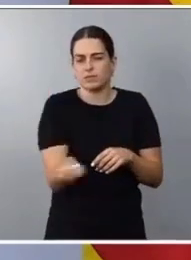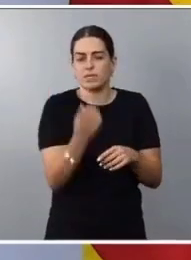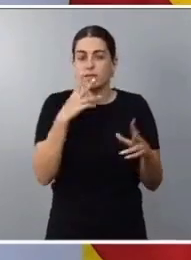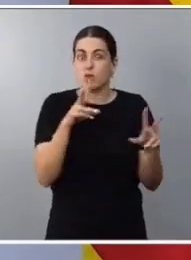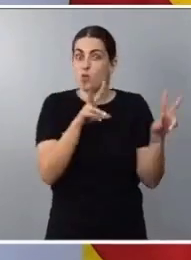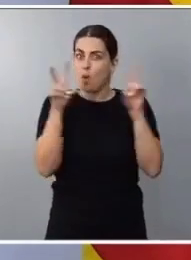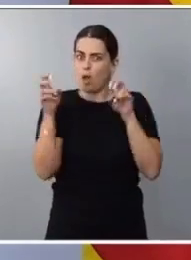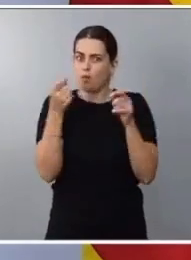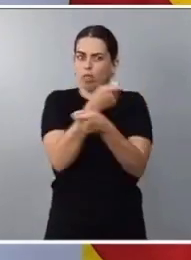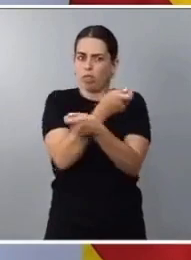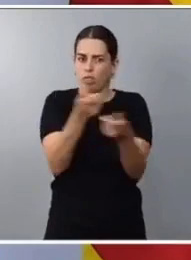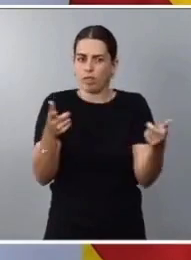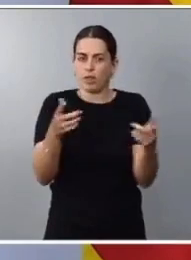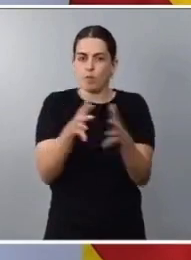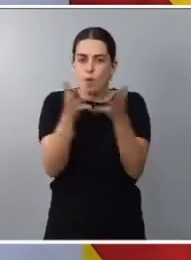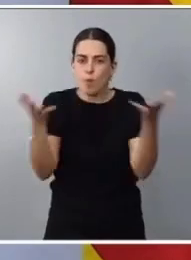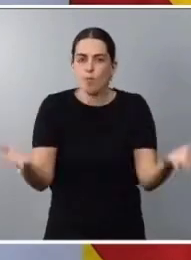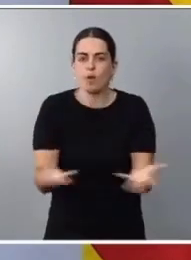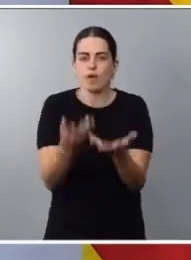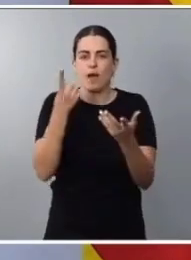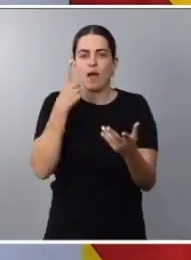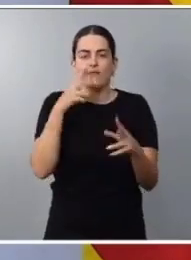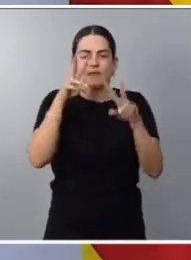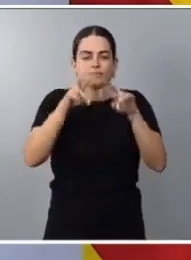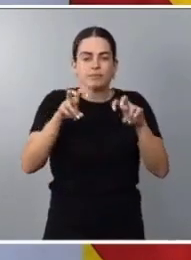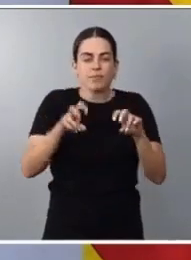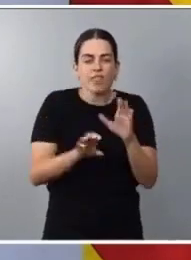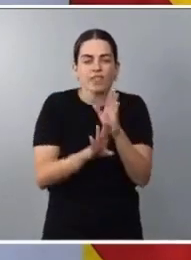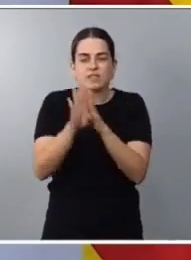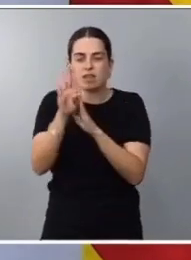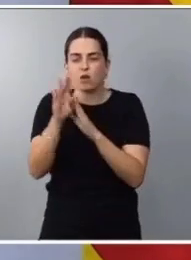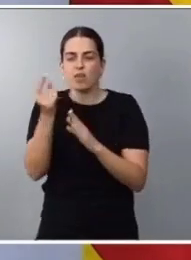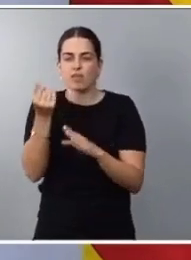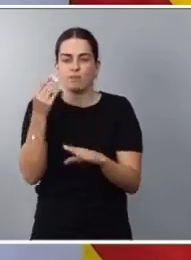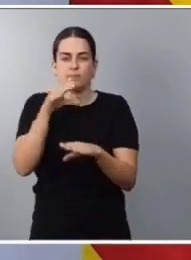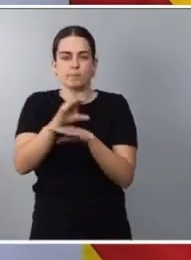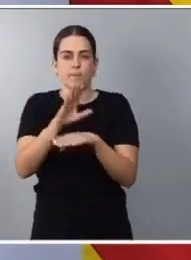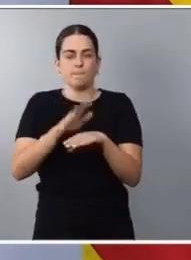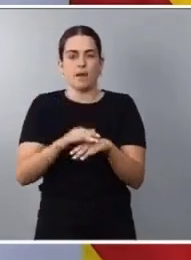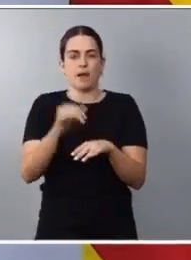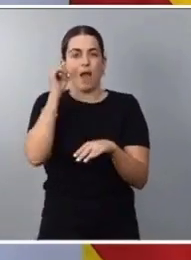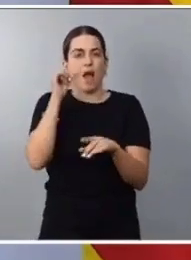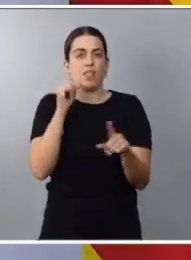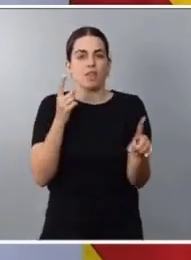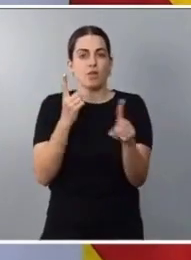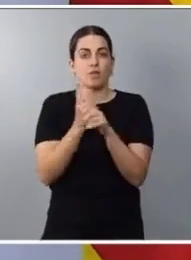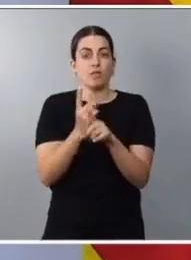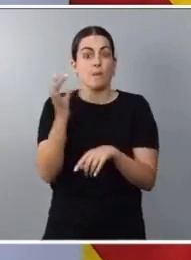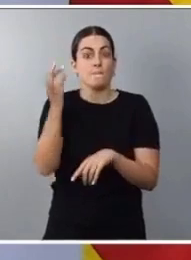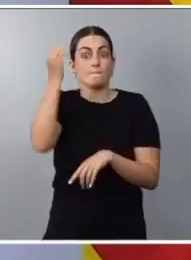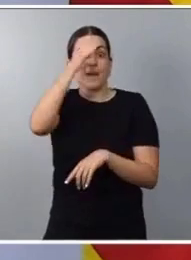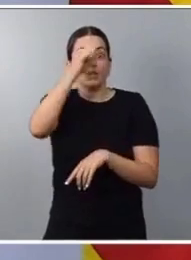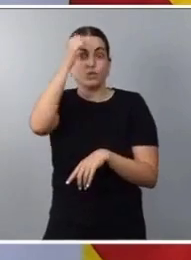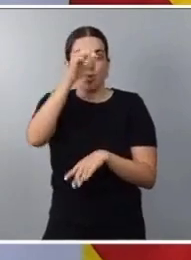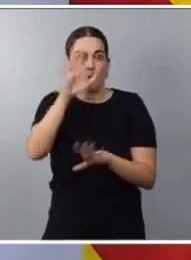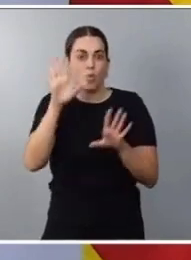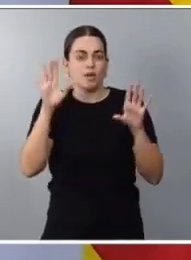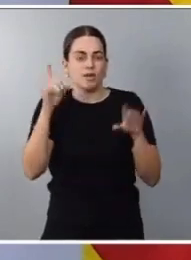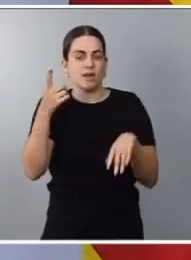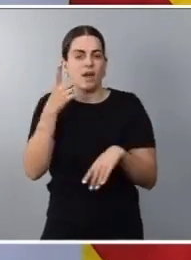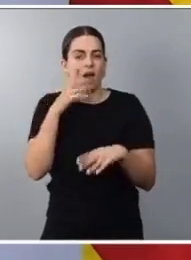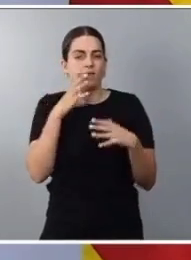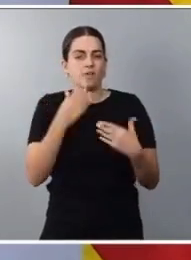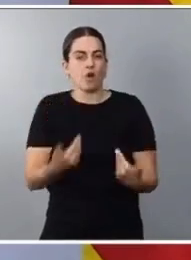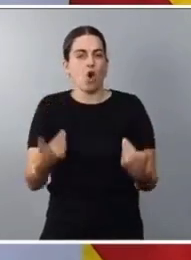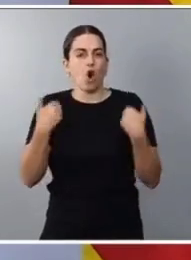promoveremos el desarrollo, la investigación, la financiación de la anticoncepción masculina con la lógica que les decía de la corresponsabilidad de que